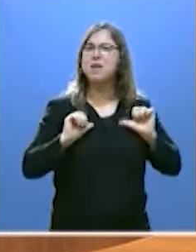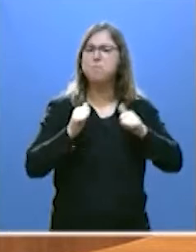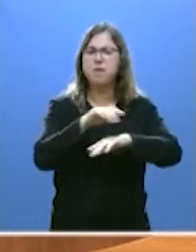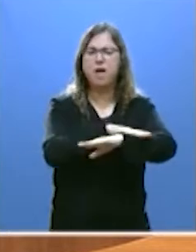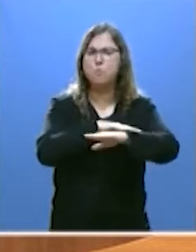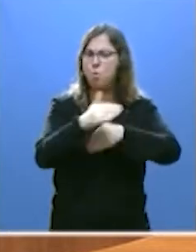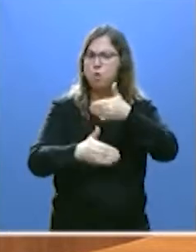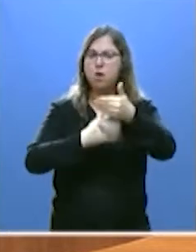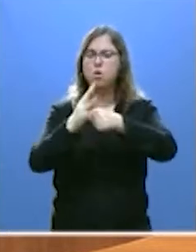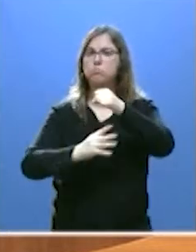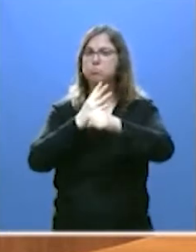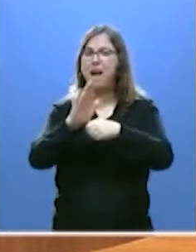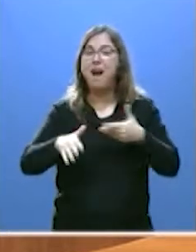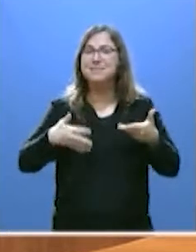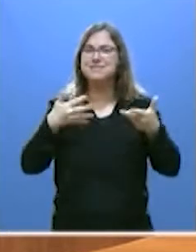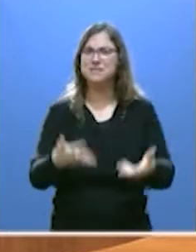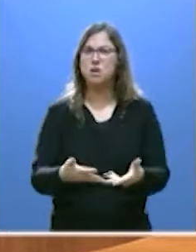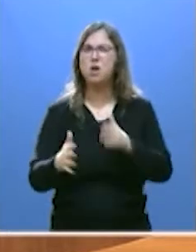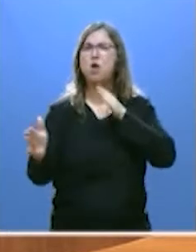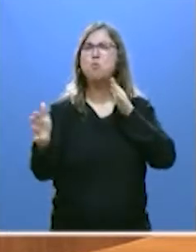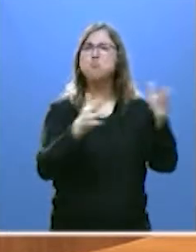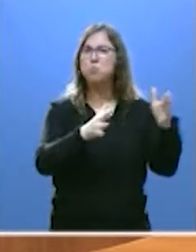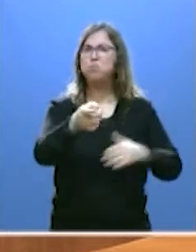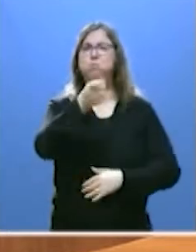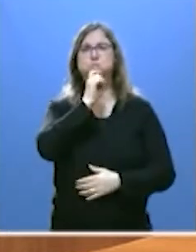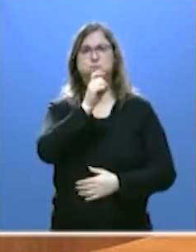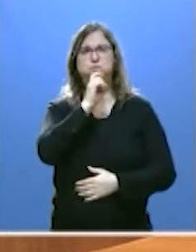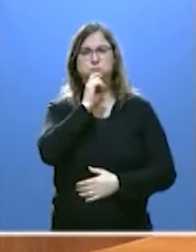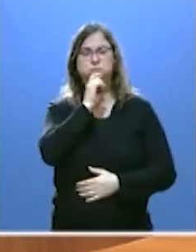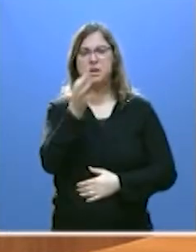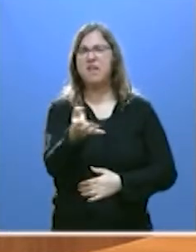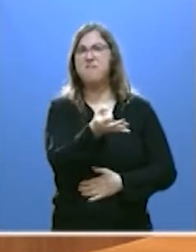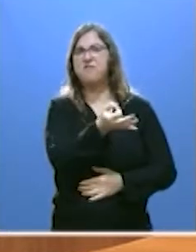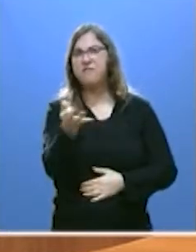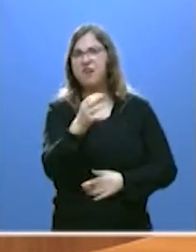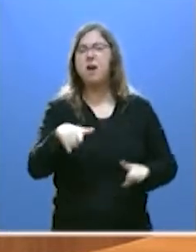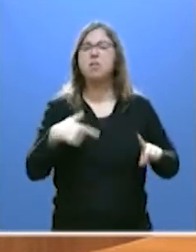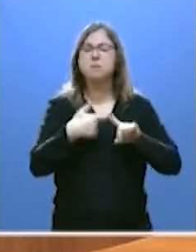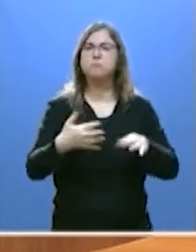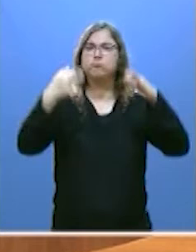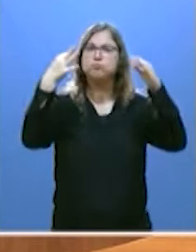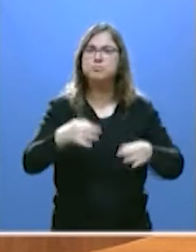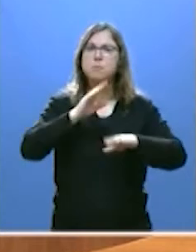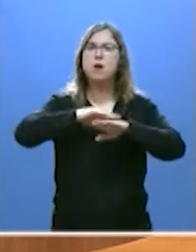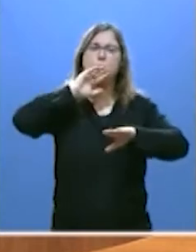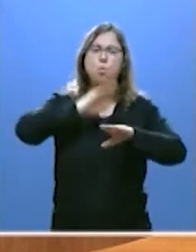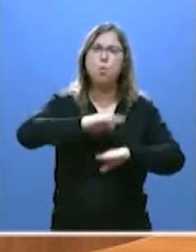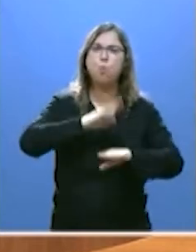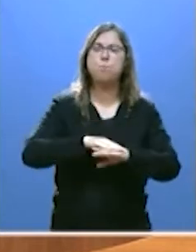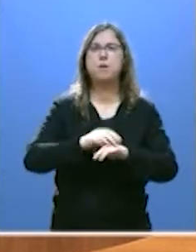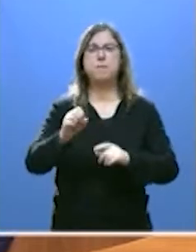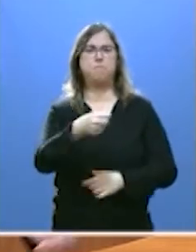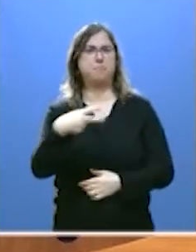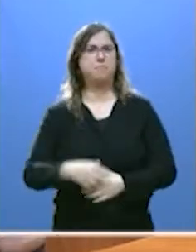en momentos muy difíciles. Hemos demostrado eficacia y determinación para cumplir lo pactado,